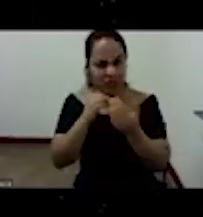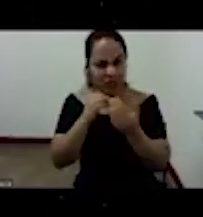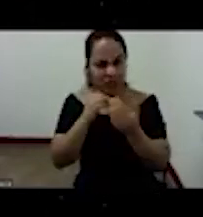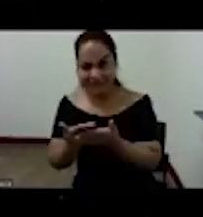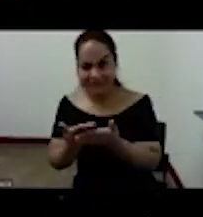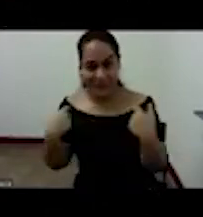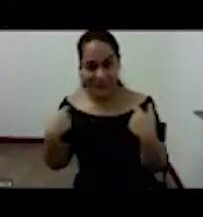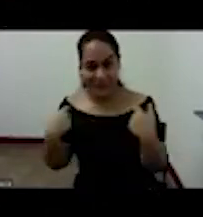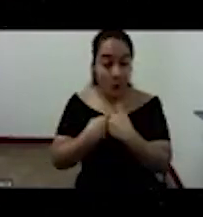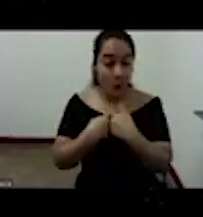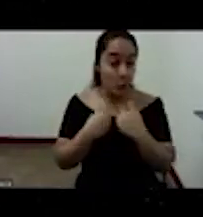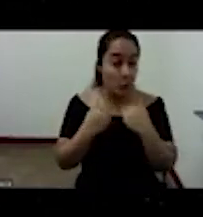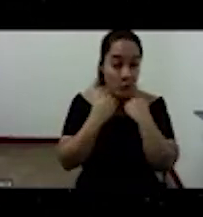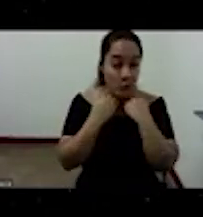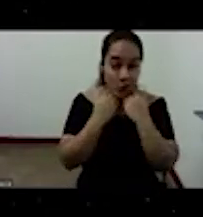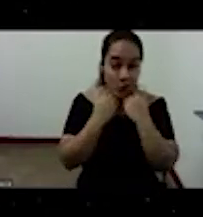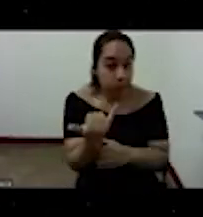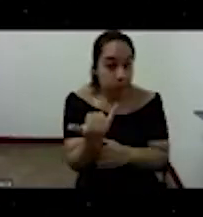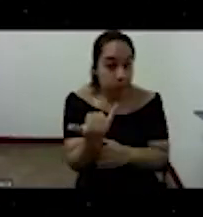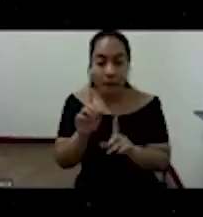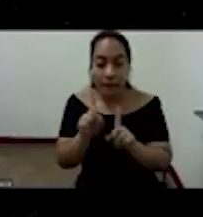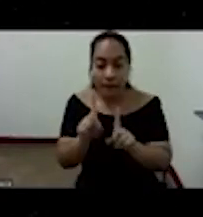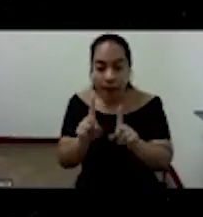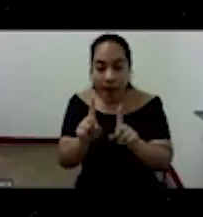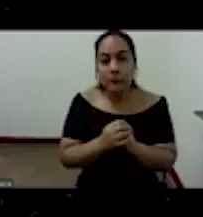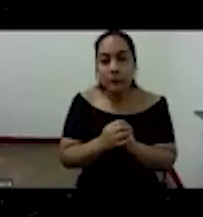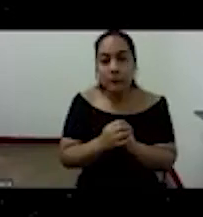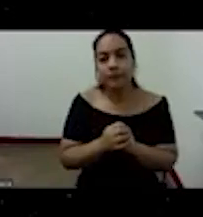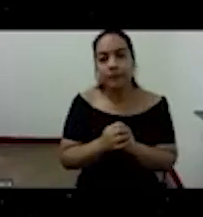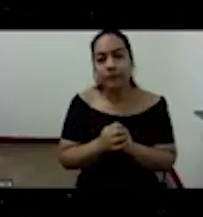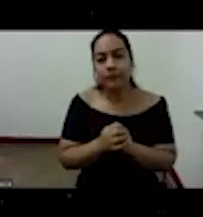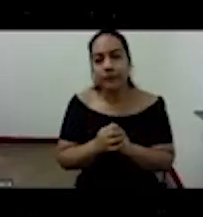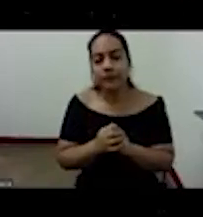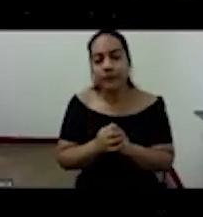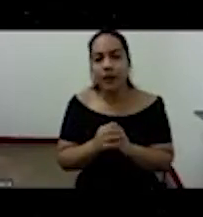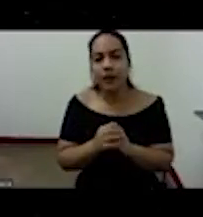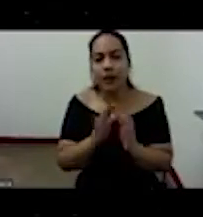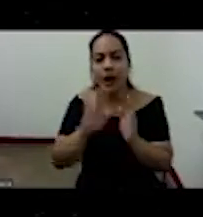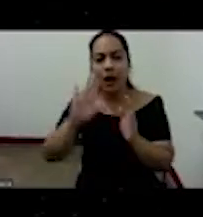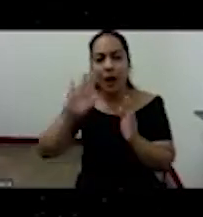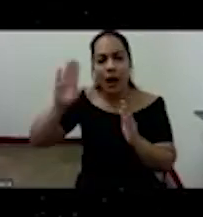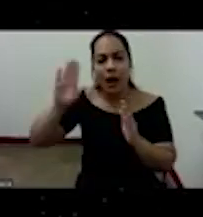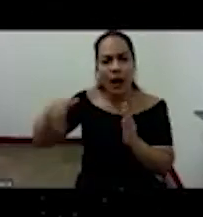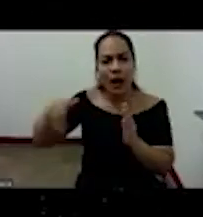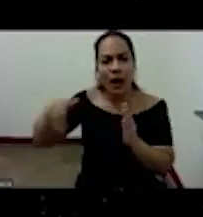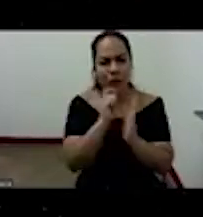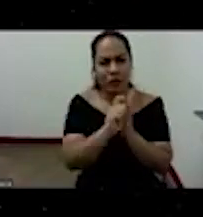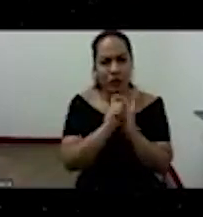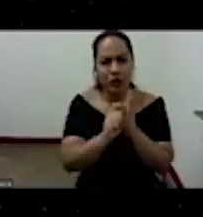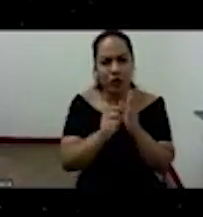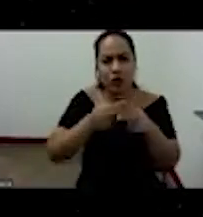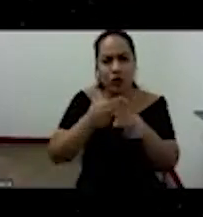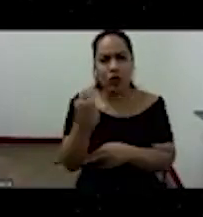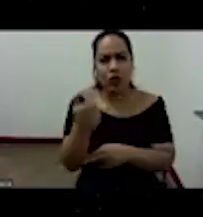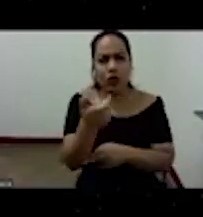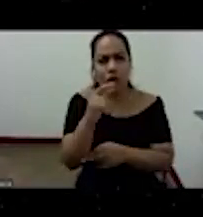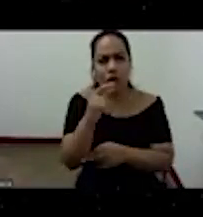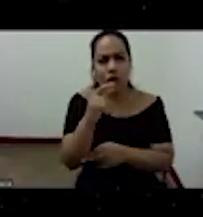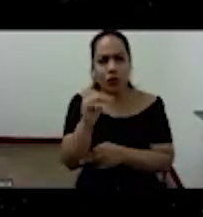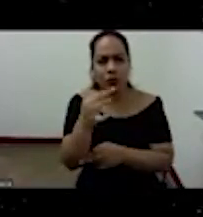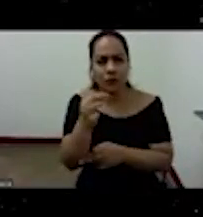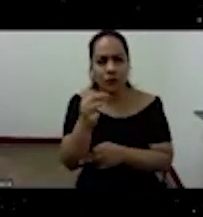castellano creo que sí el autor se llama Gunther Anders es un autor